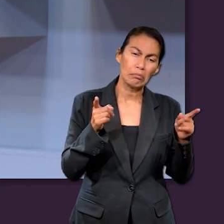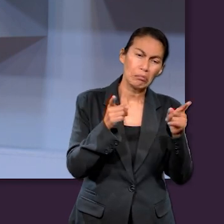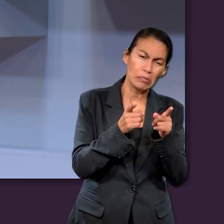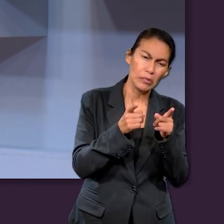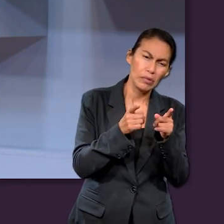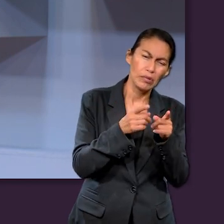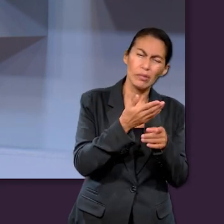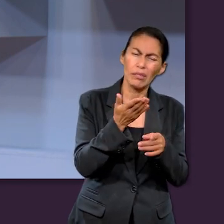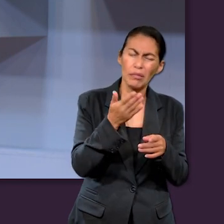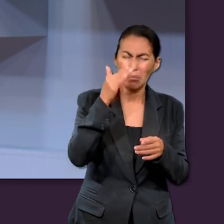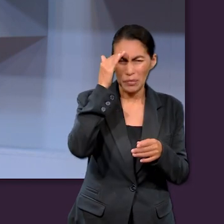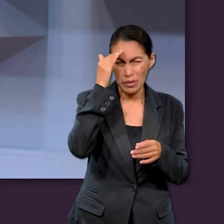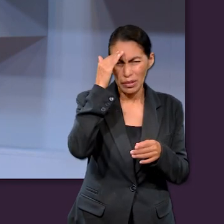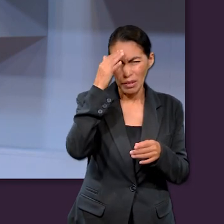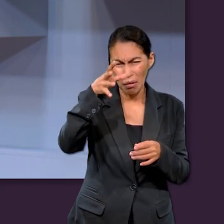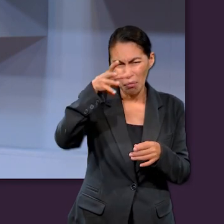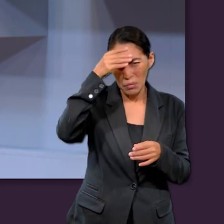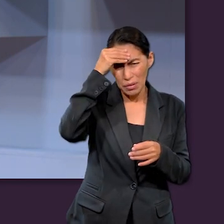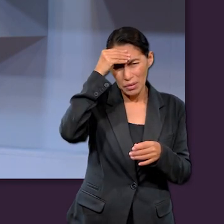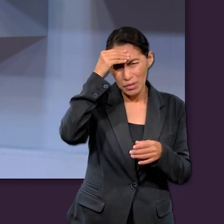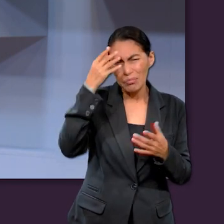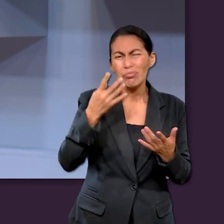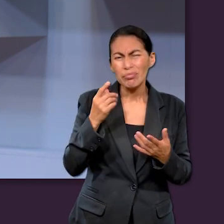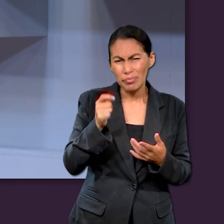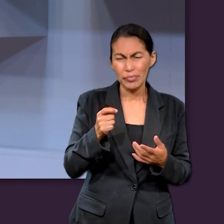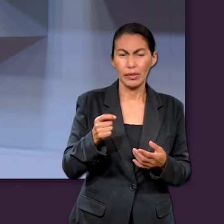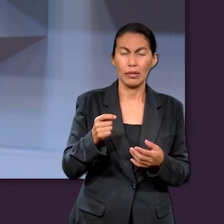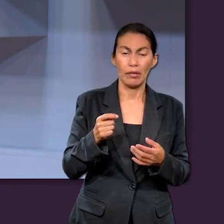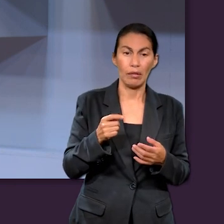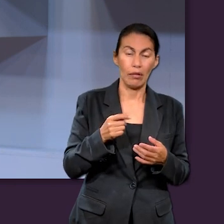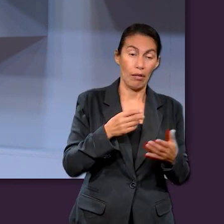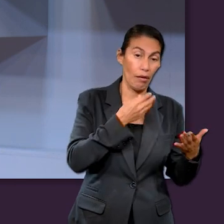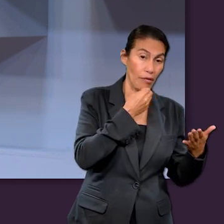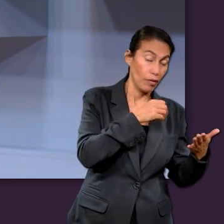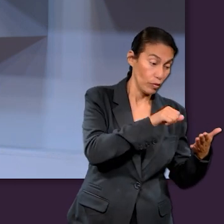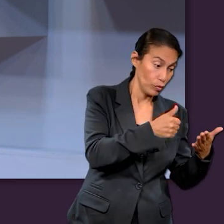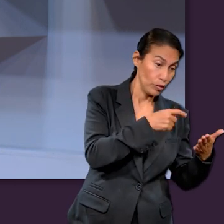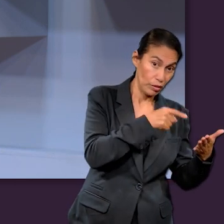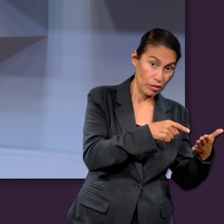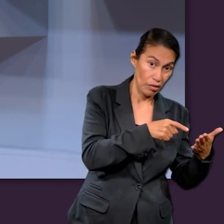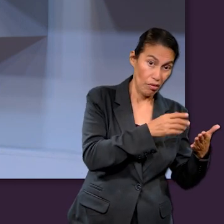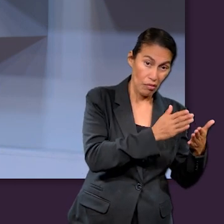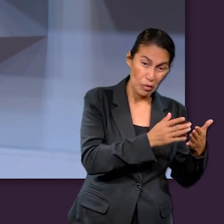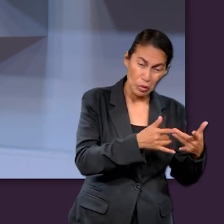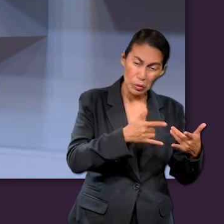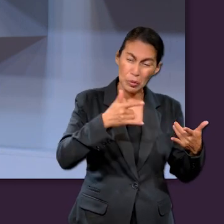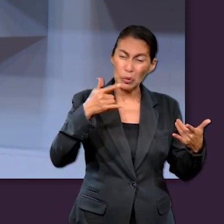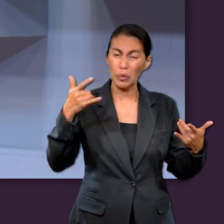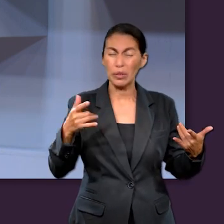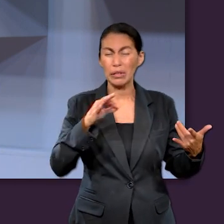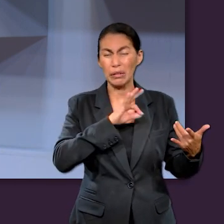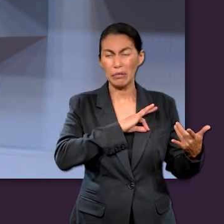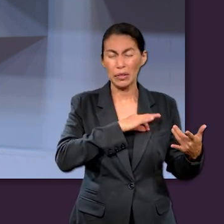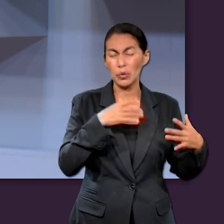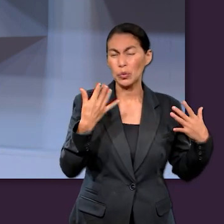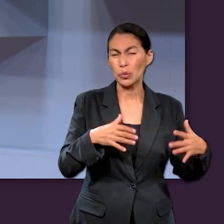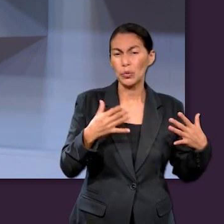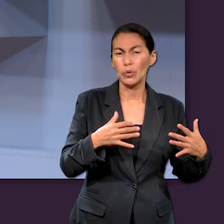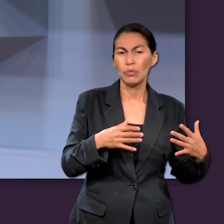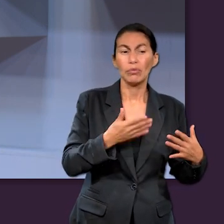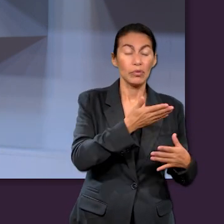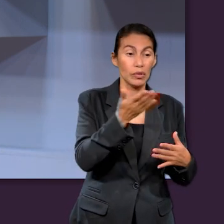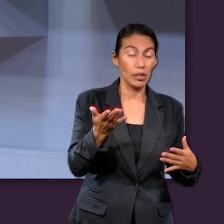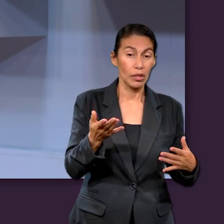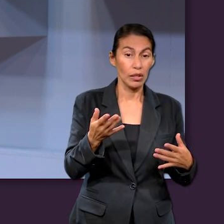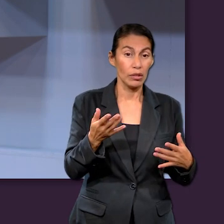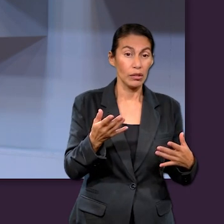les parece a ustedes que podemos aprender de todo el recorrido de la fe que hace Hebreos 11. ¿Con